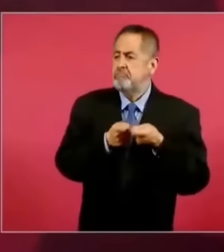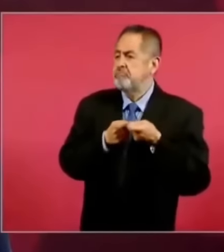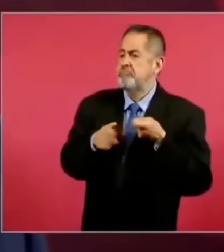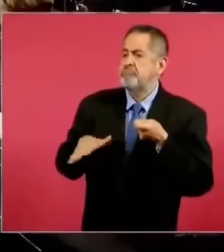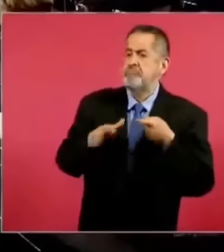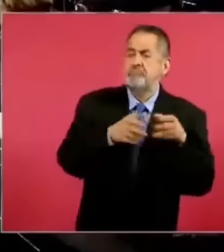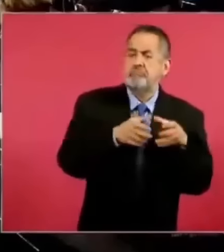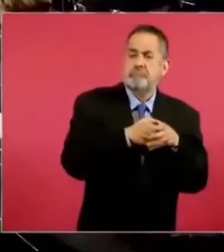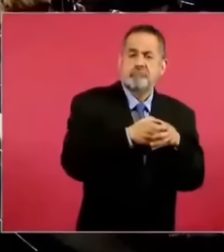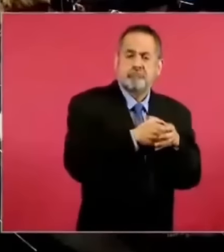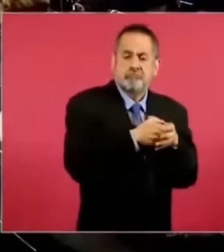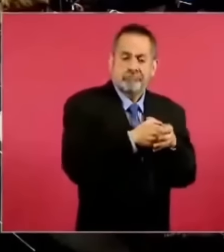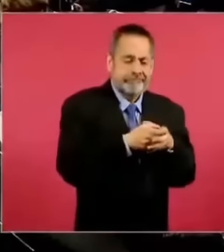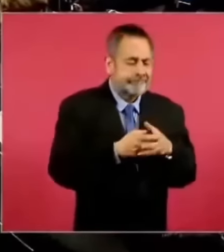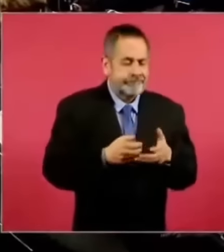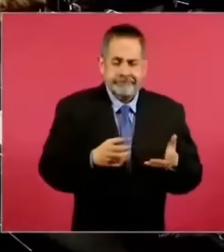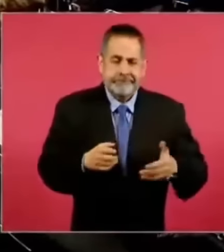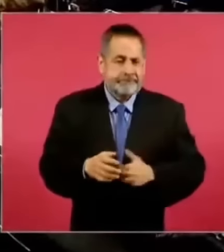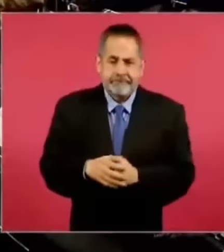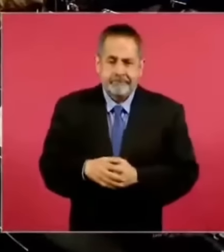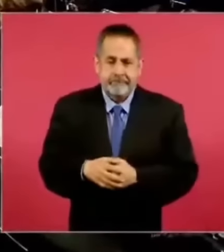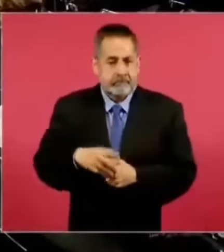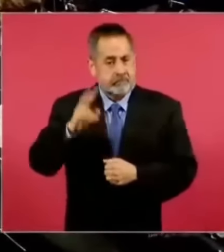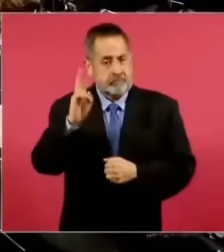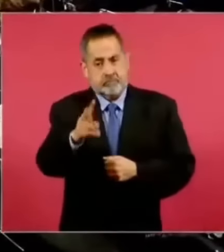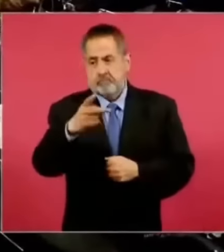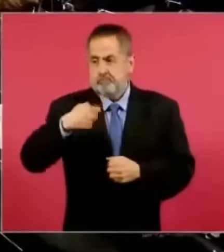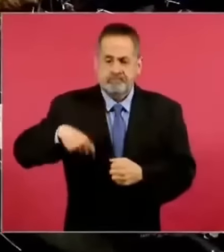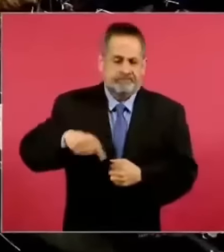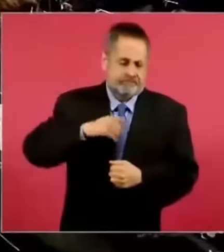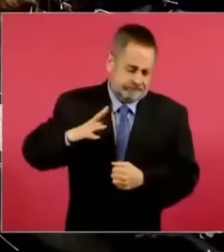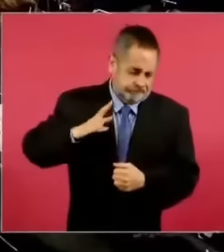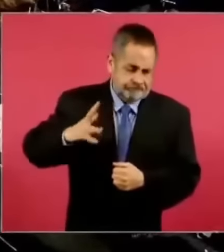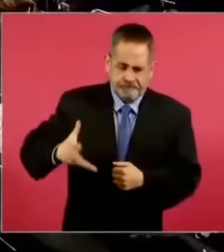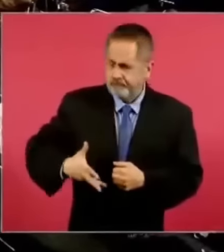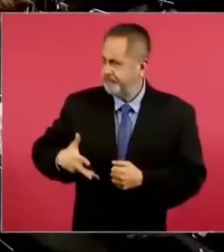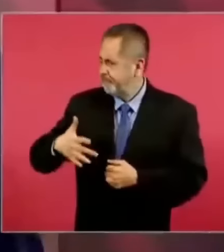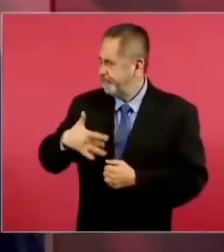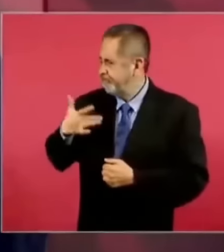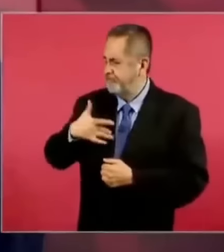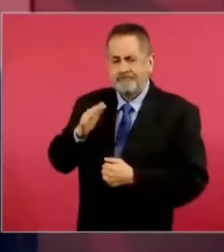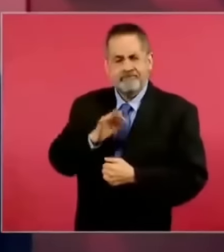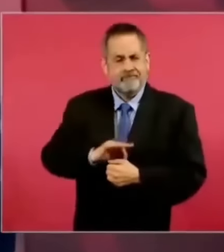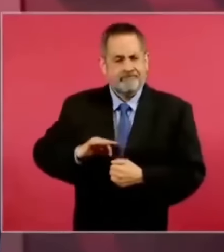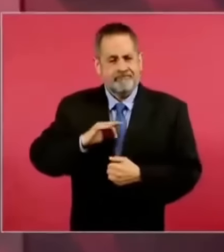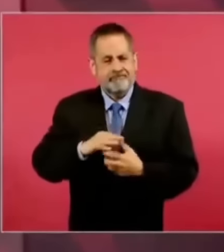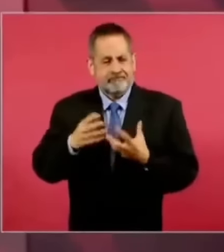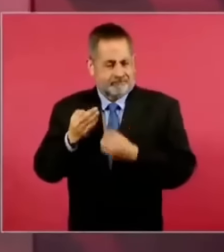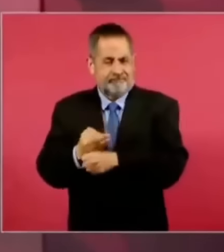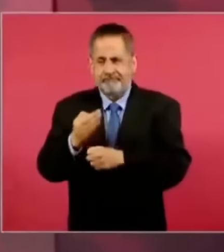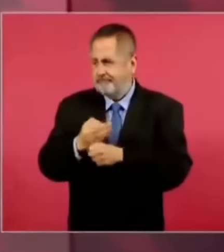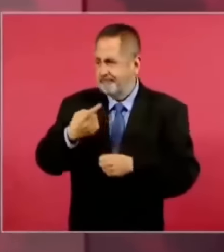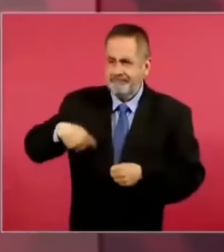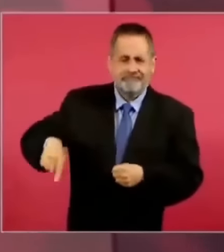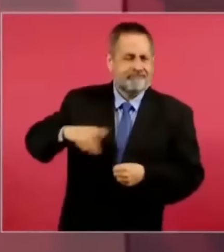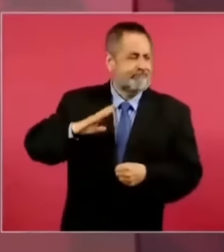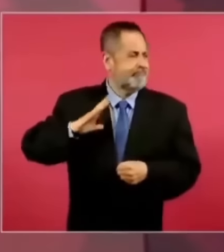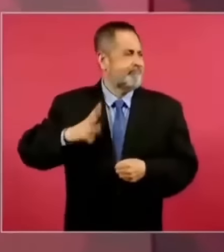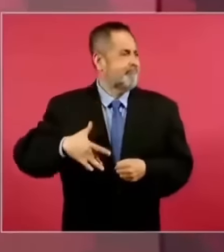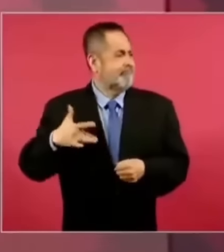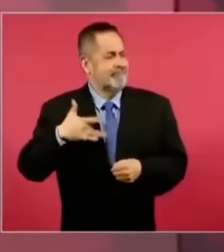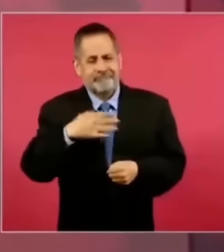somos muy orgullosos y felices, o estamos muy orgullosos y felices